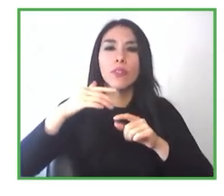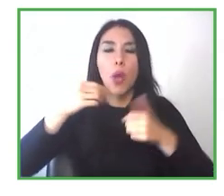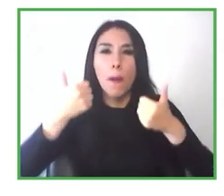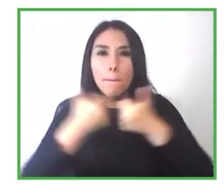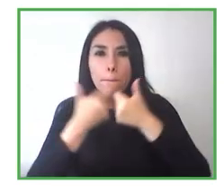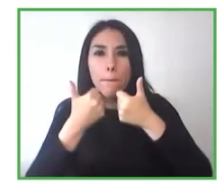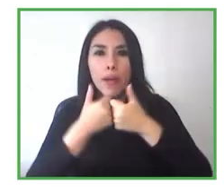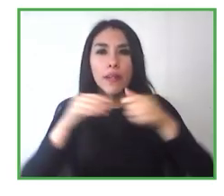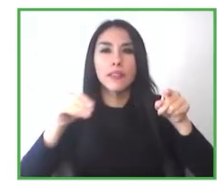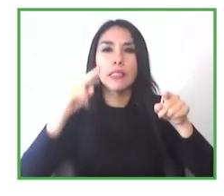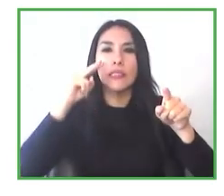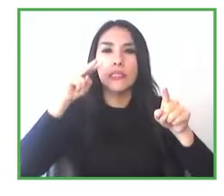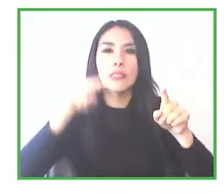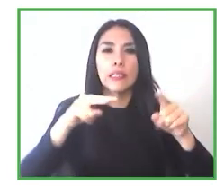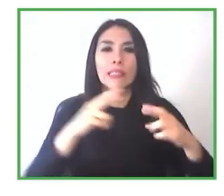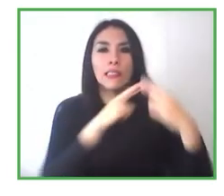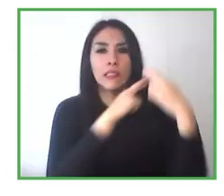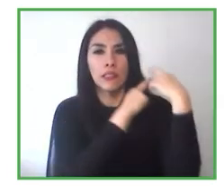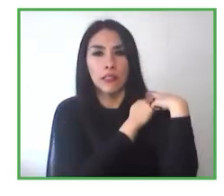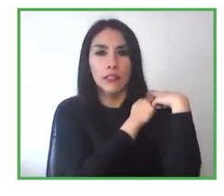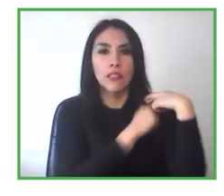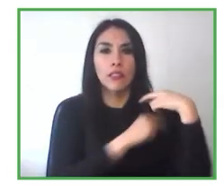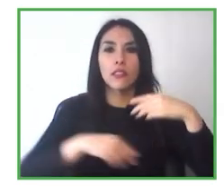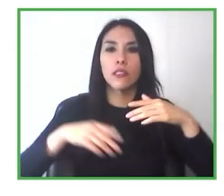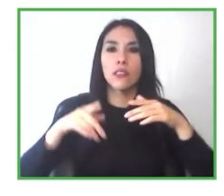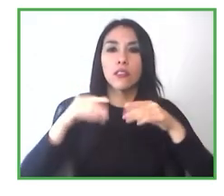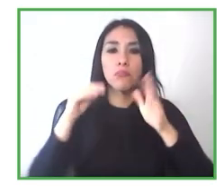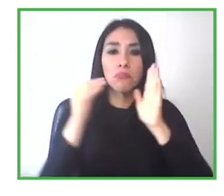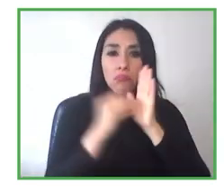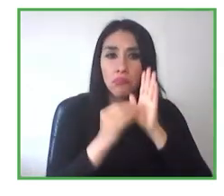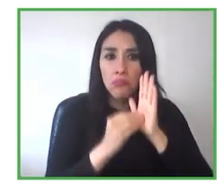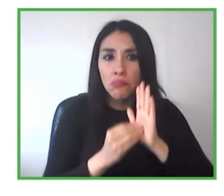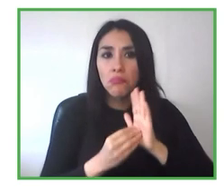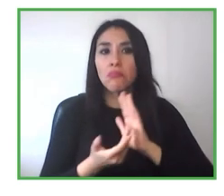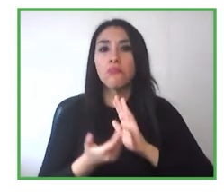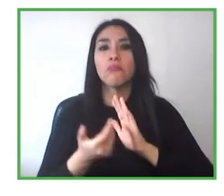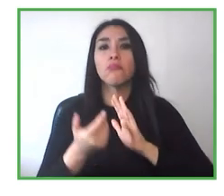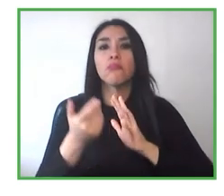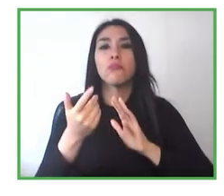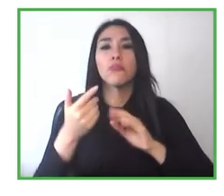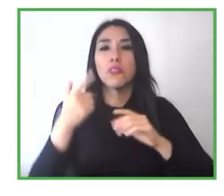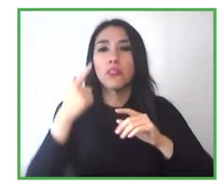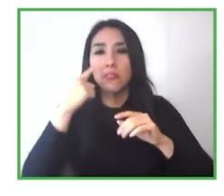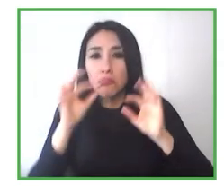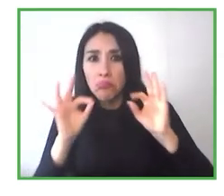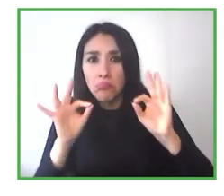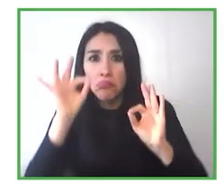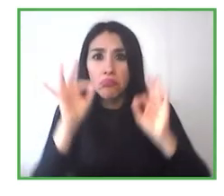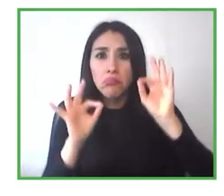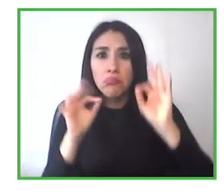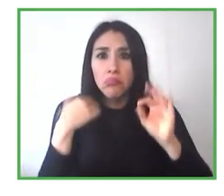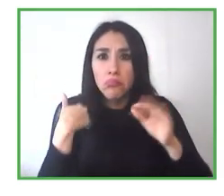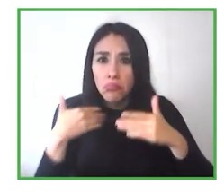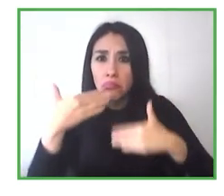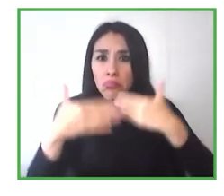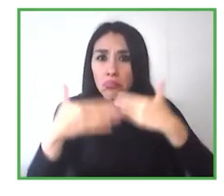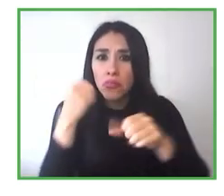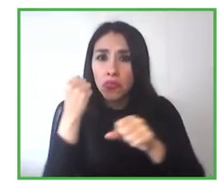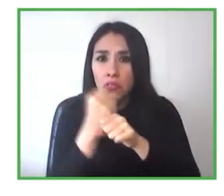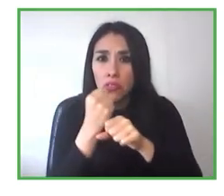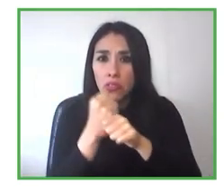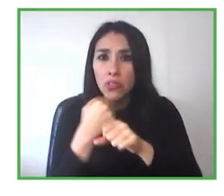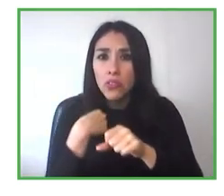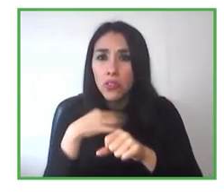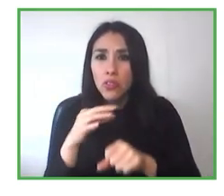el seguimiento va más asociado a las metas, al desempeño en sí de las funciones, y ahí hay que saber entregar ese acompañamiento